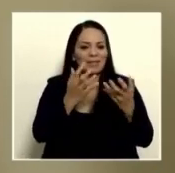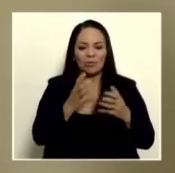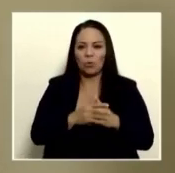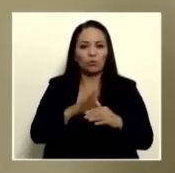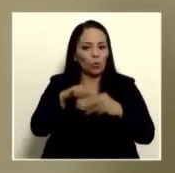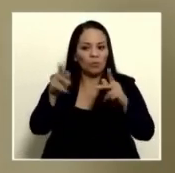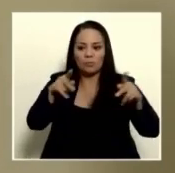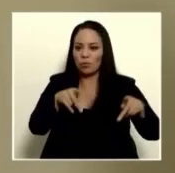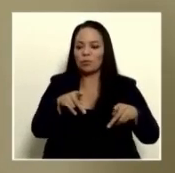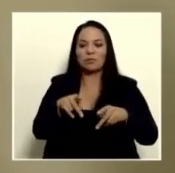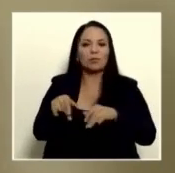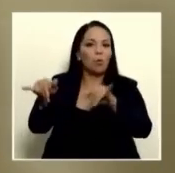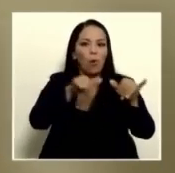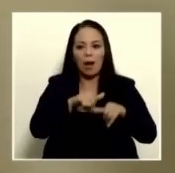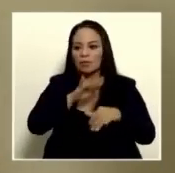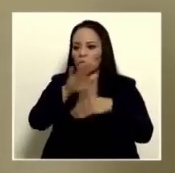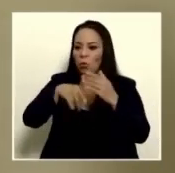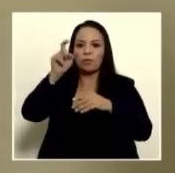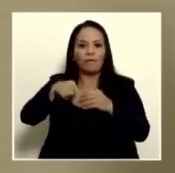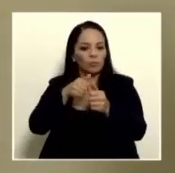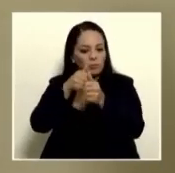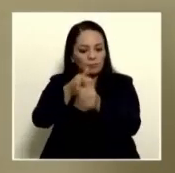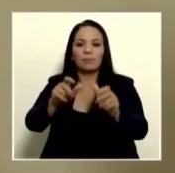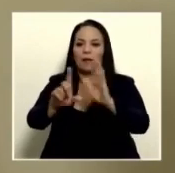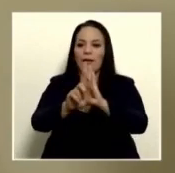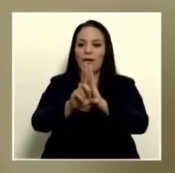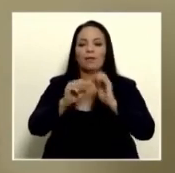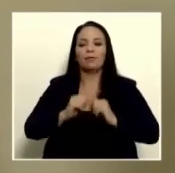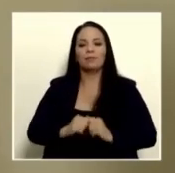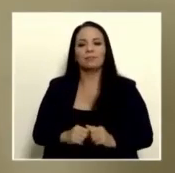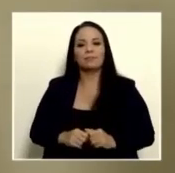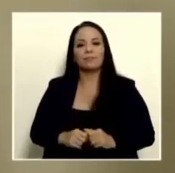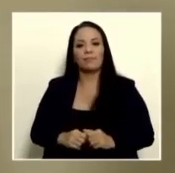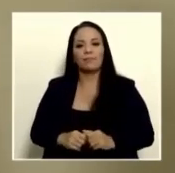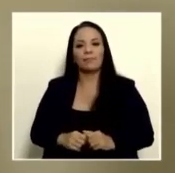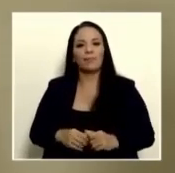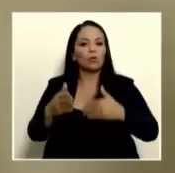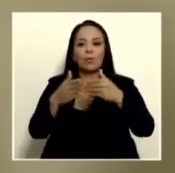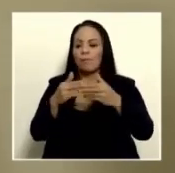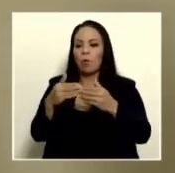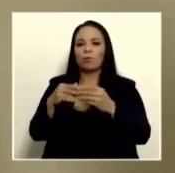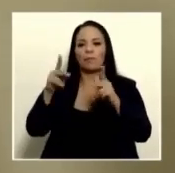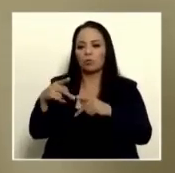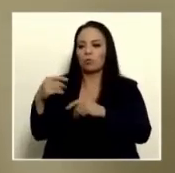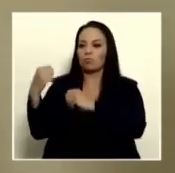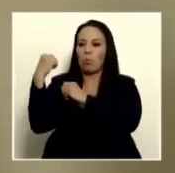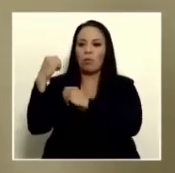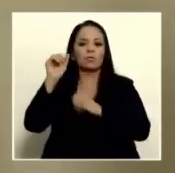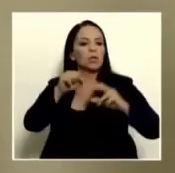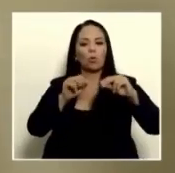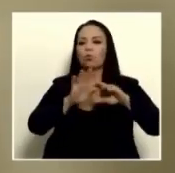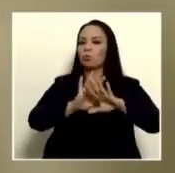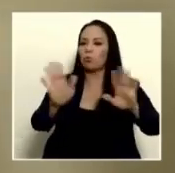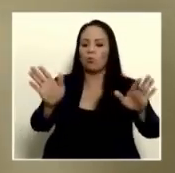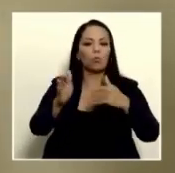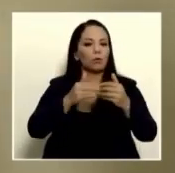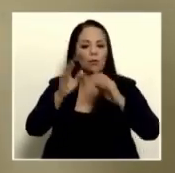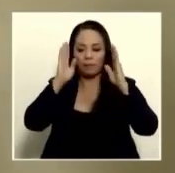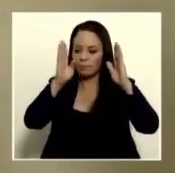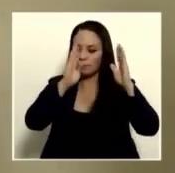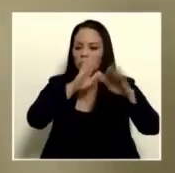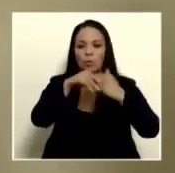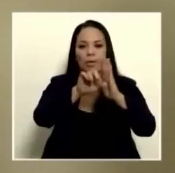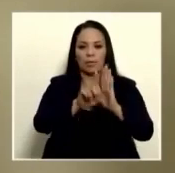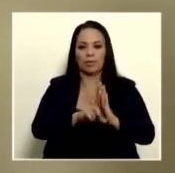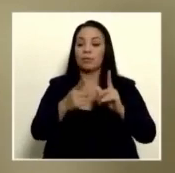todos tenemos que estar apegados a la ley por ser gente con poder o demás. Deben acatar todas las leyes y